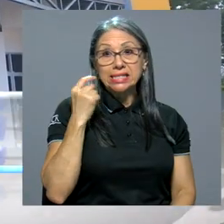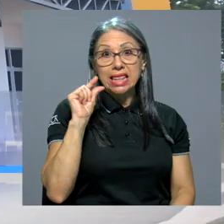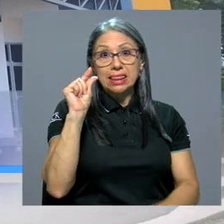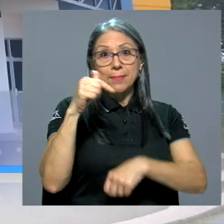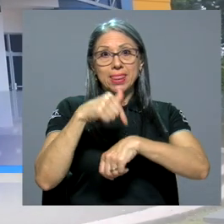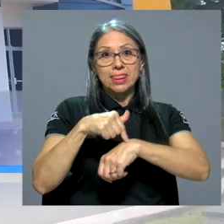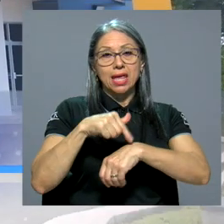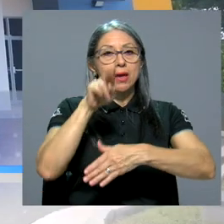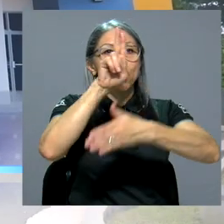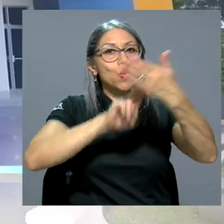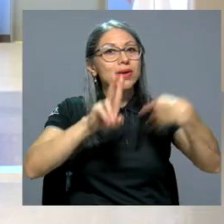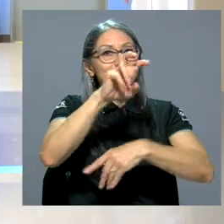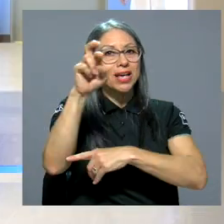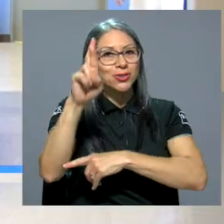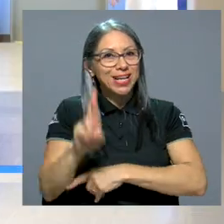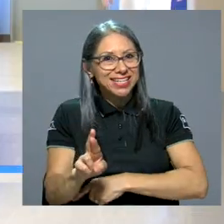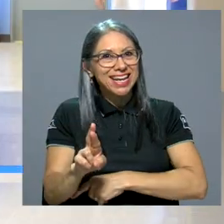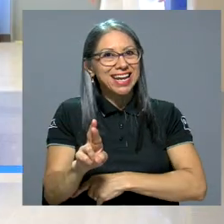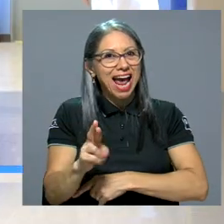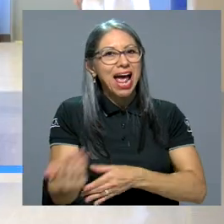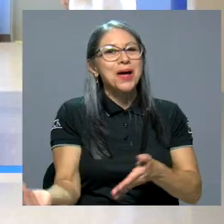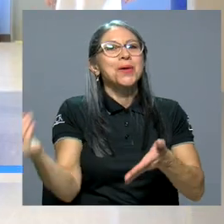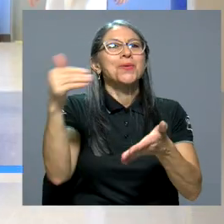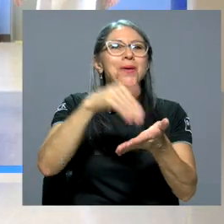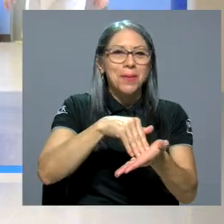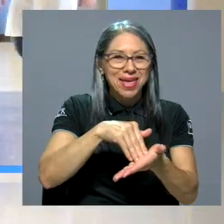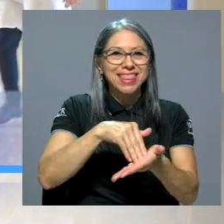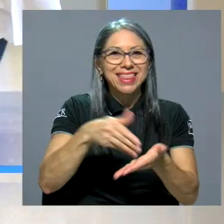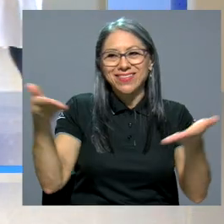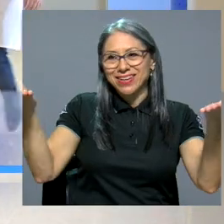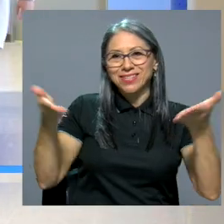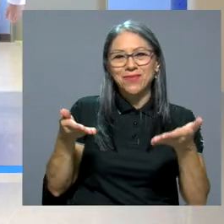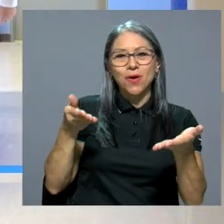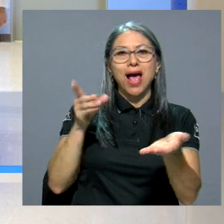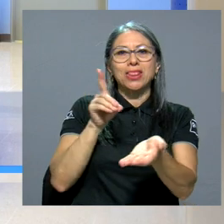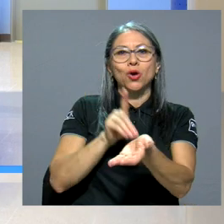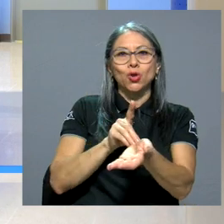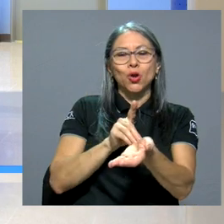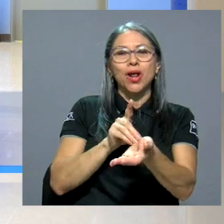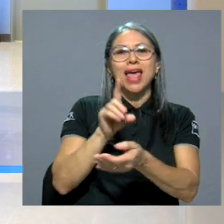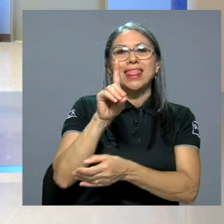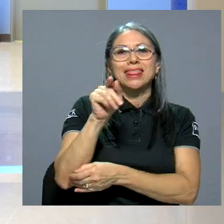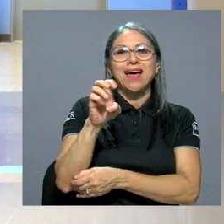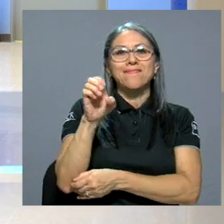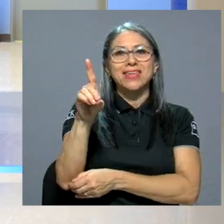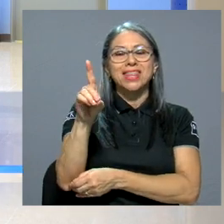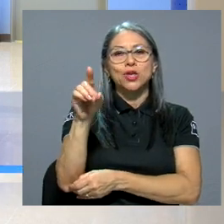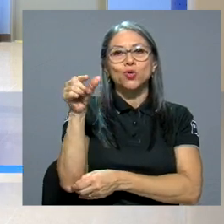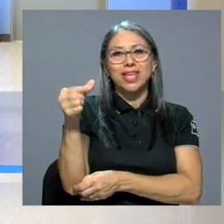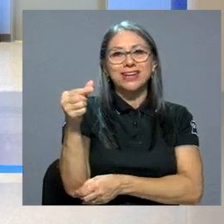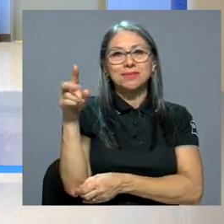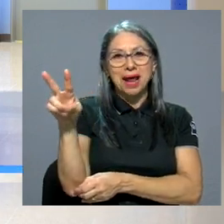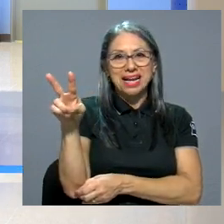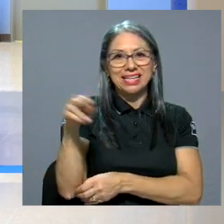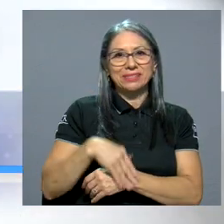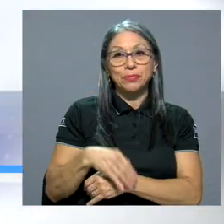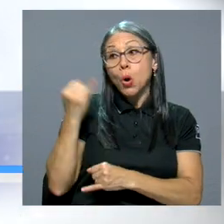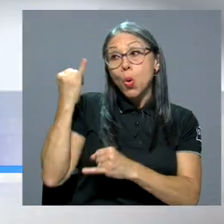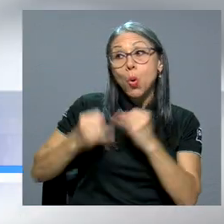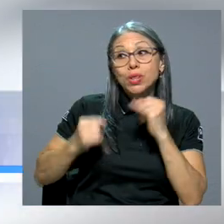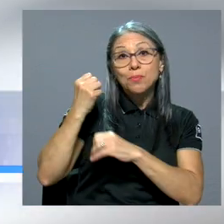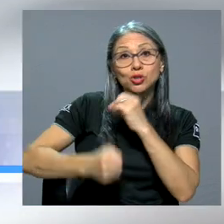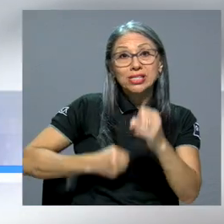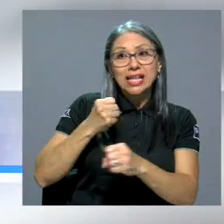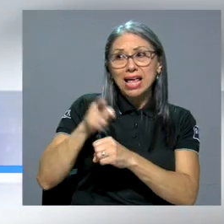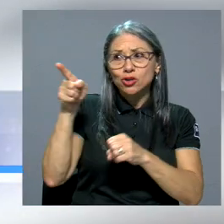Recientemente, la Universidad de Costa Rica recibió nuevamente al Dr. Gutiérrez Vargas, quien se dedicó durante